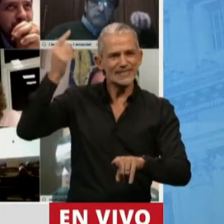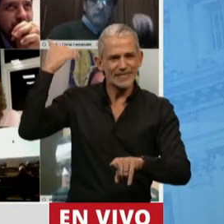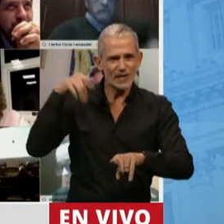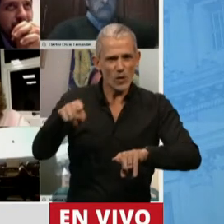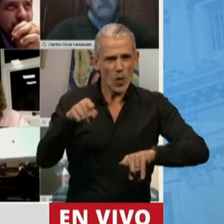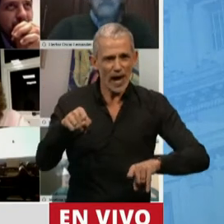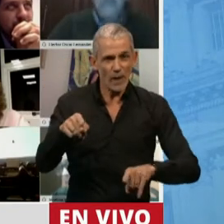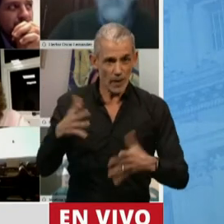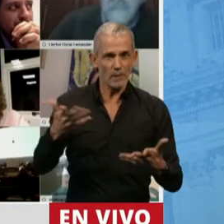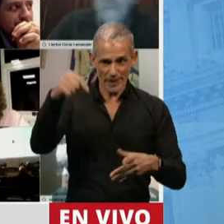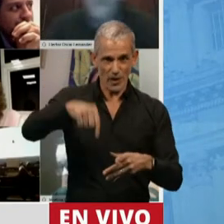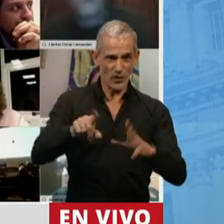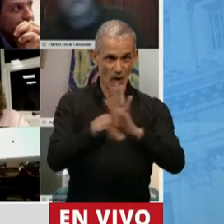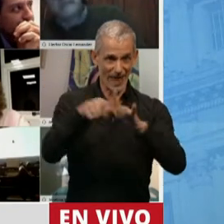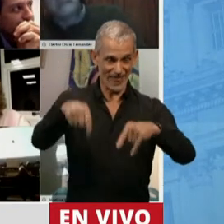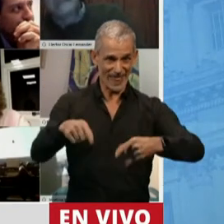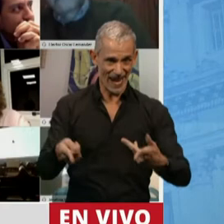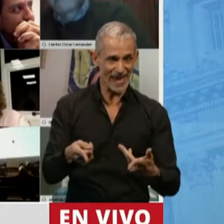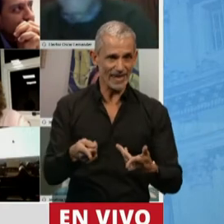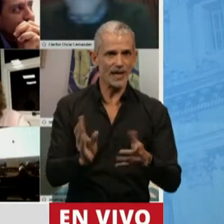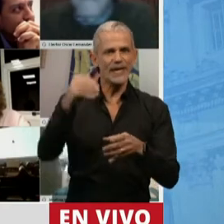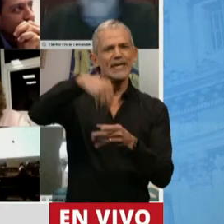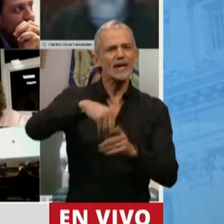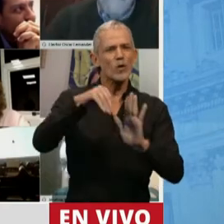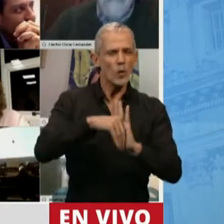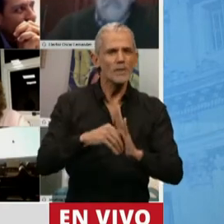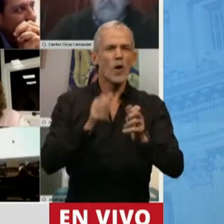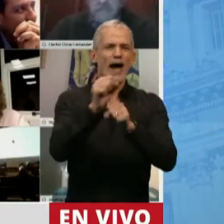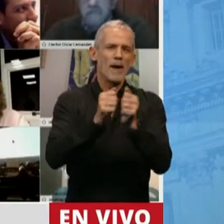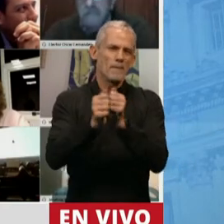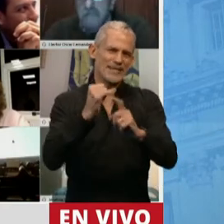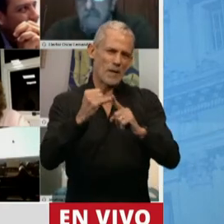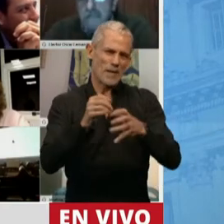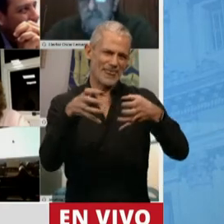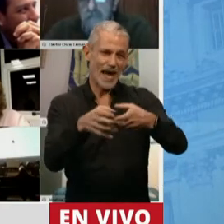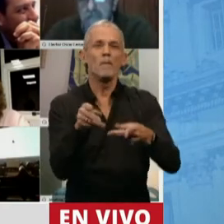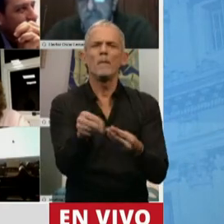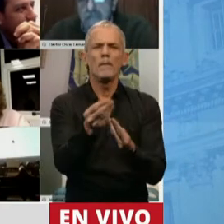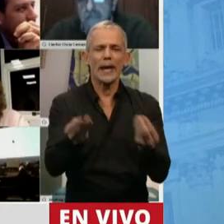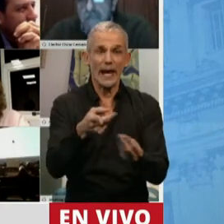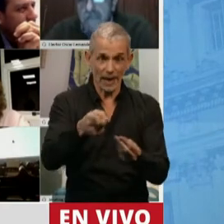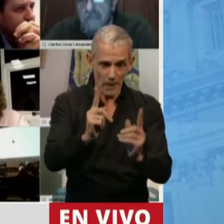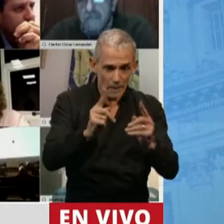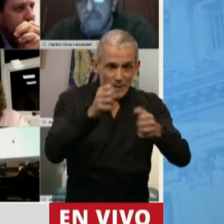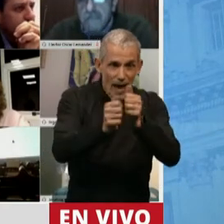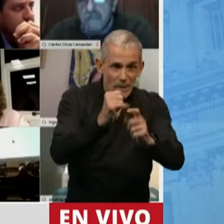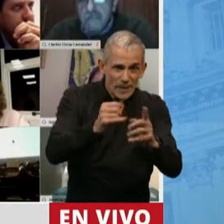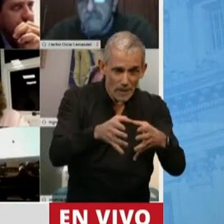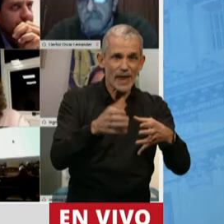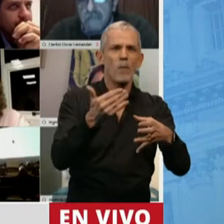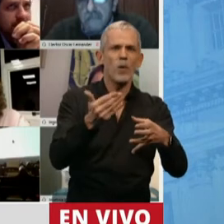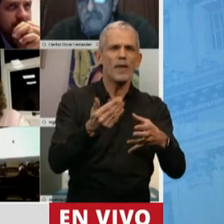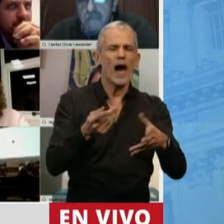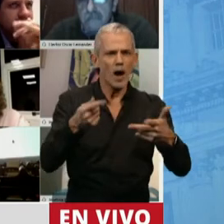que hoy nos ocupa donde incluimos a las pymes para que las mismas puedan dinamizarse a partir de los